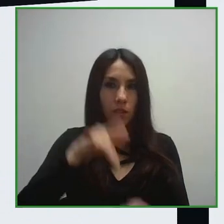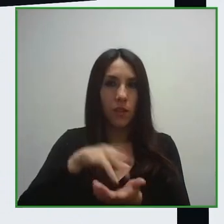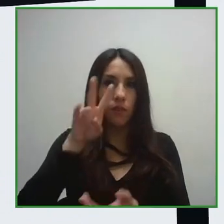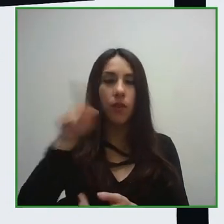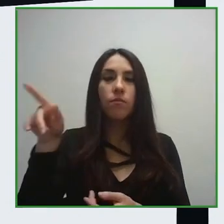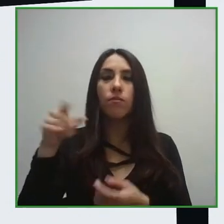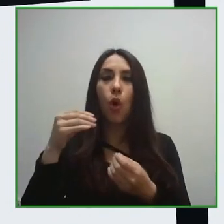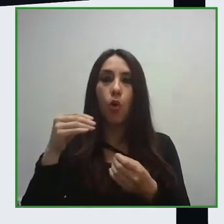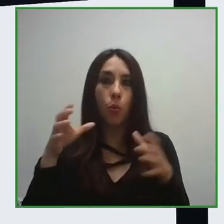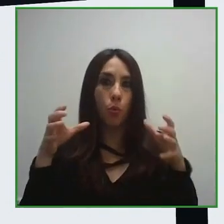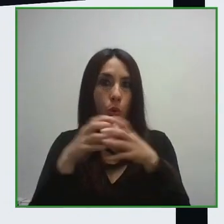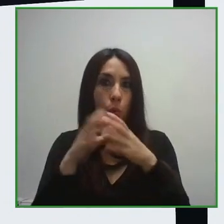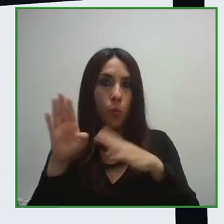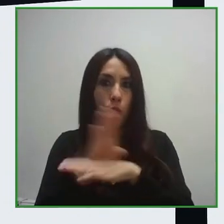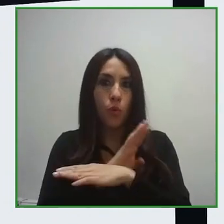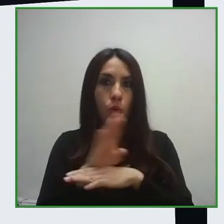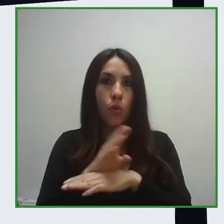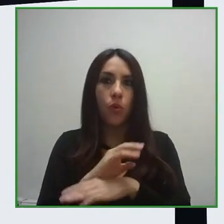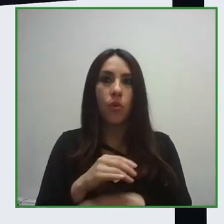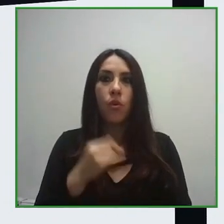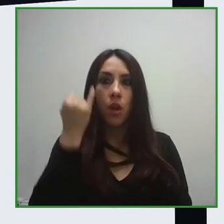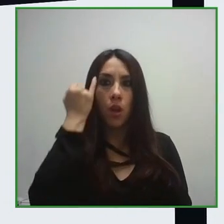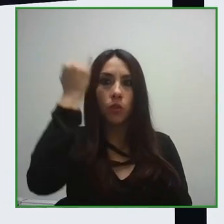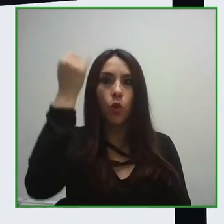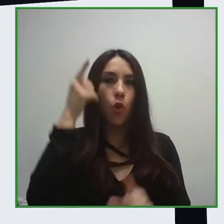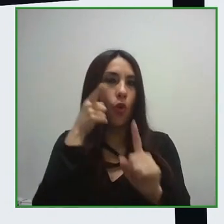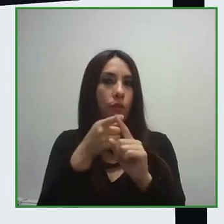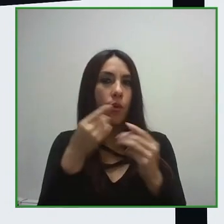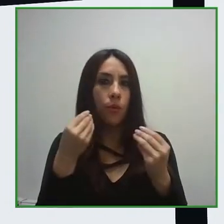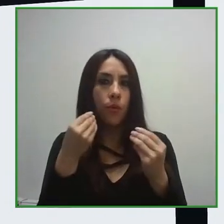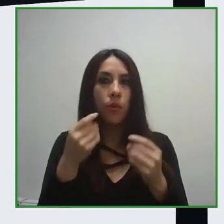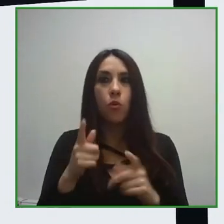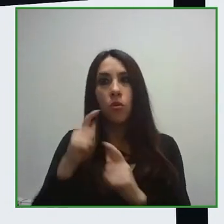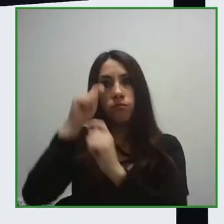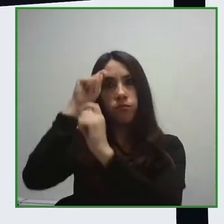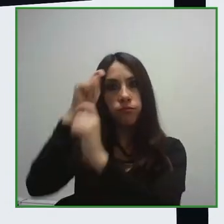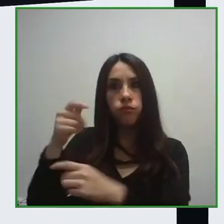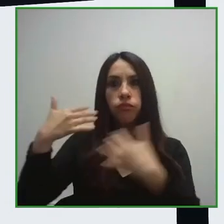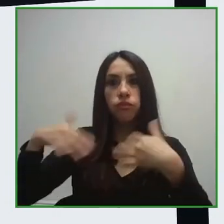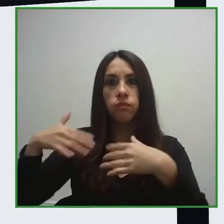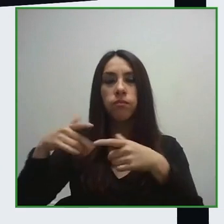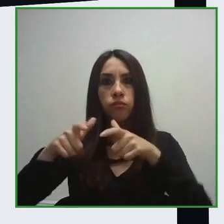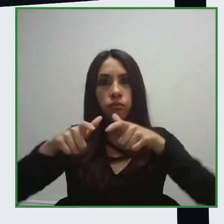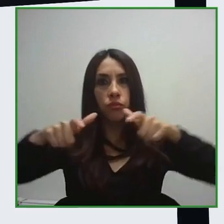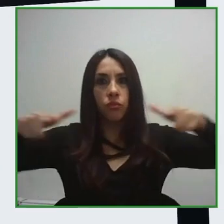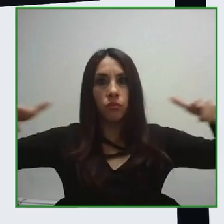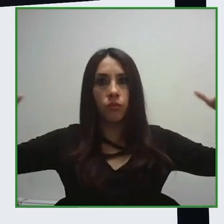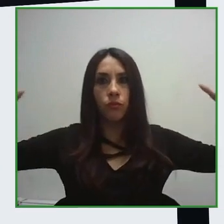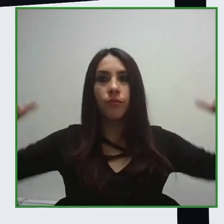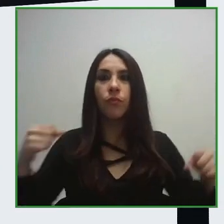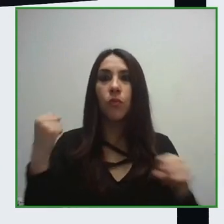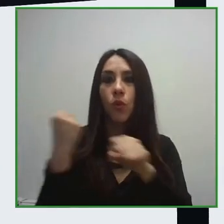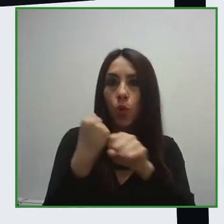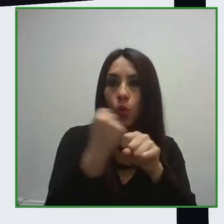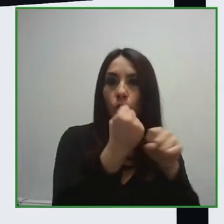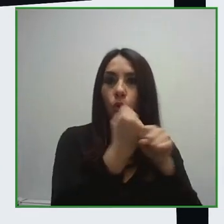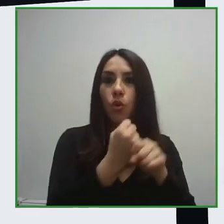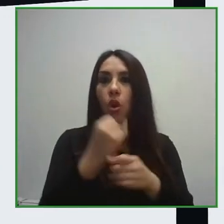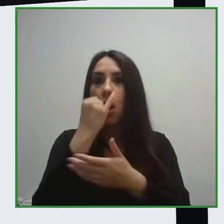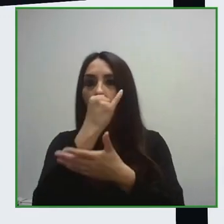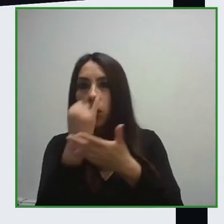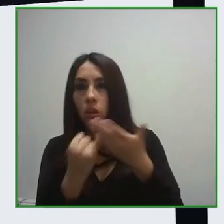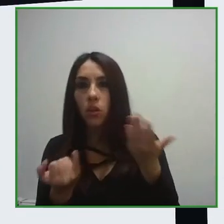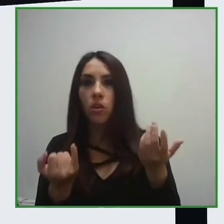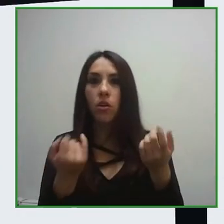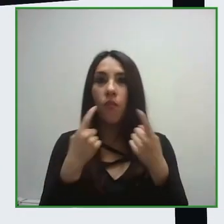objetivo de reconocer y difundir la obra de artistas con discapacidad, así como potenciar su acceso y participación en el mercado del arte.